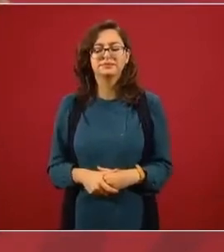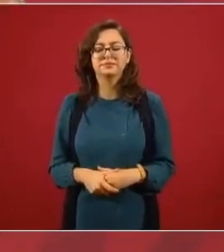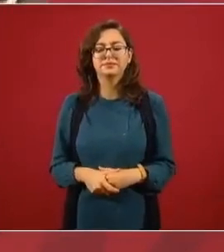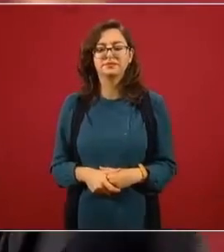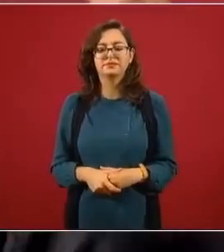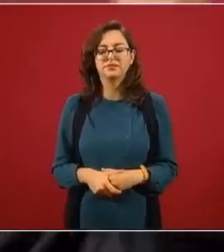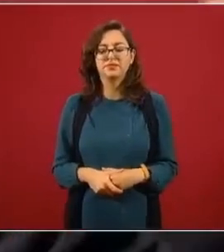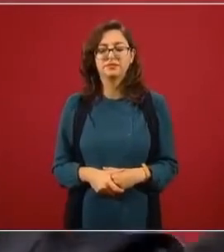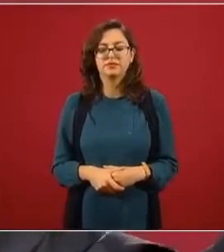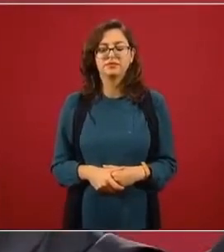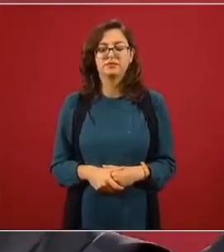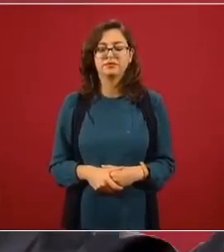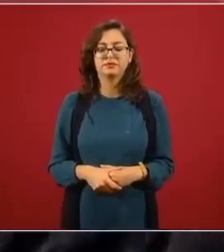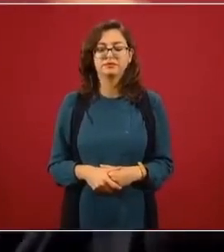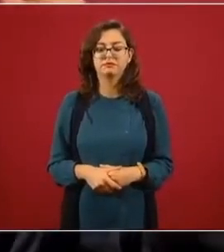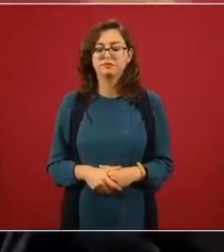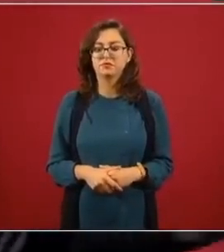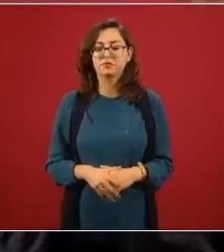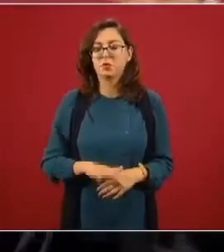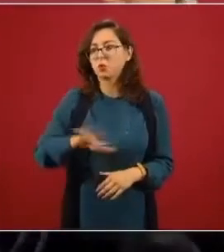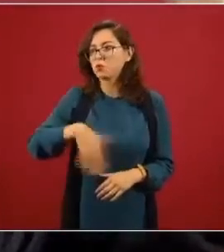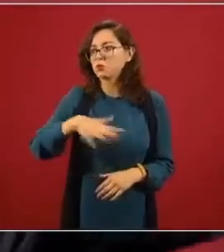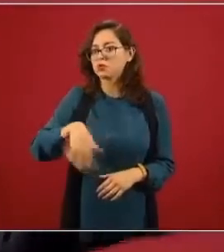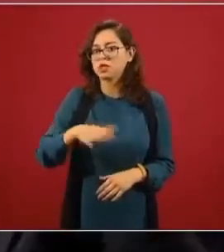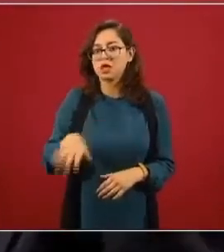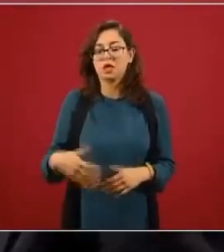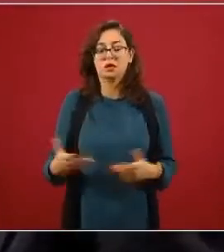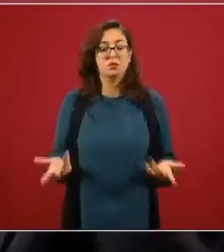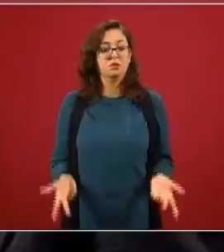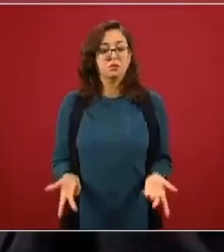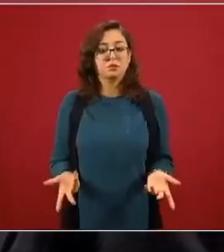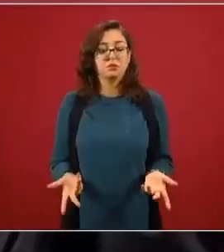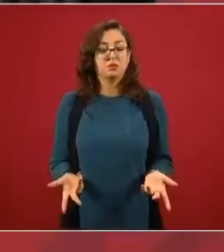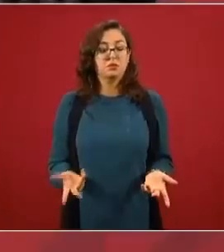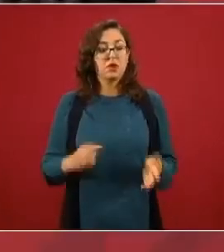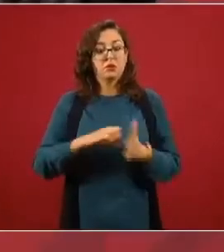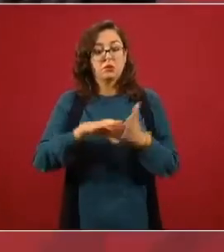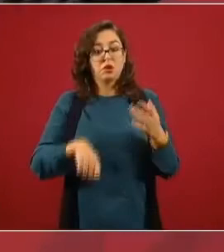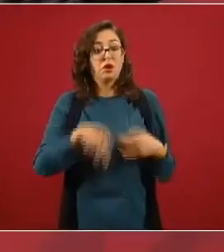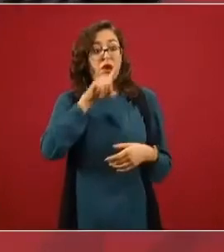y hay que buscar opciones. sea, por ejemplo, si es para la exportación,